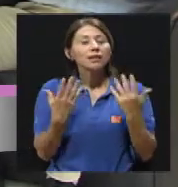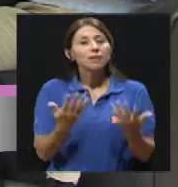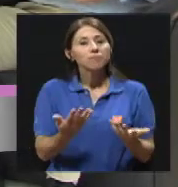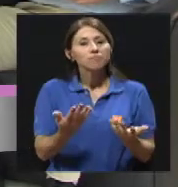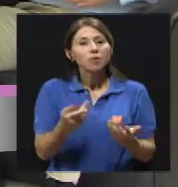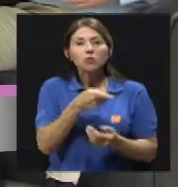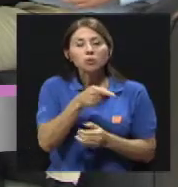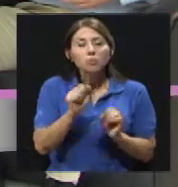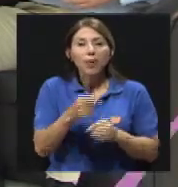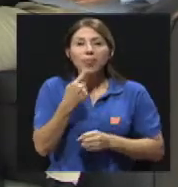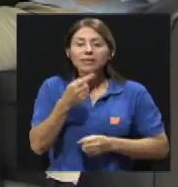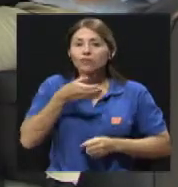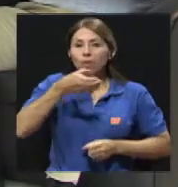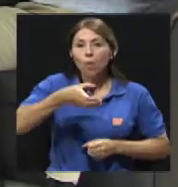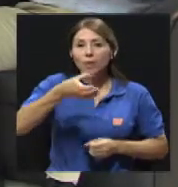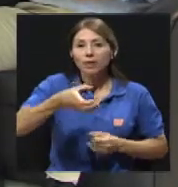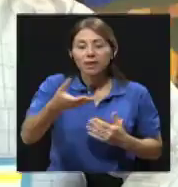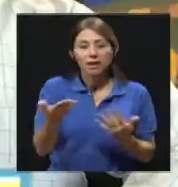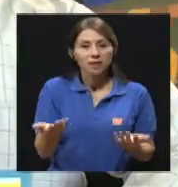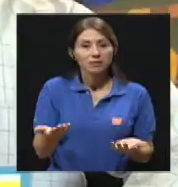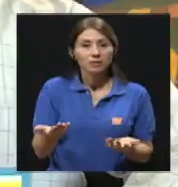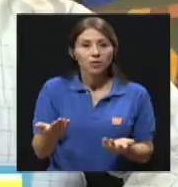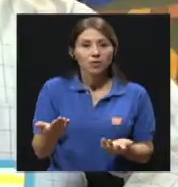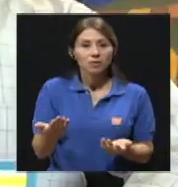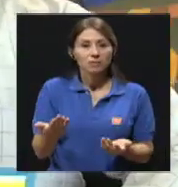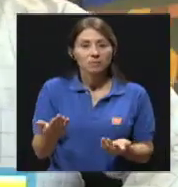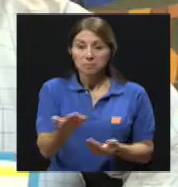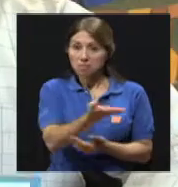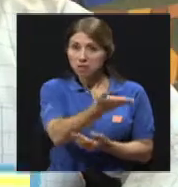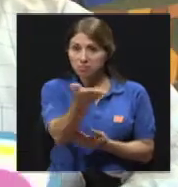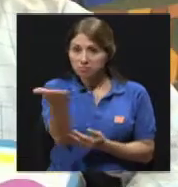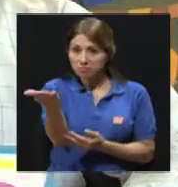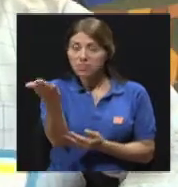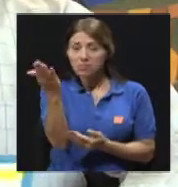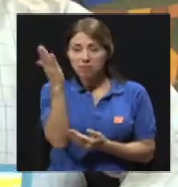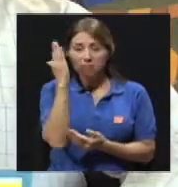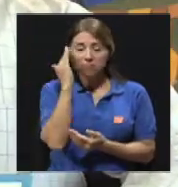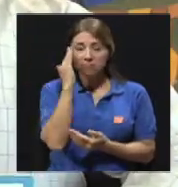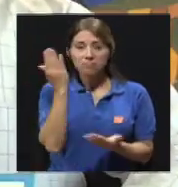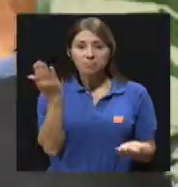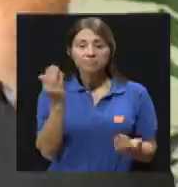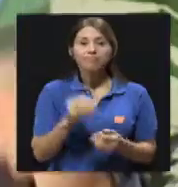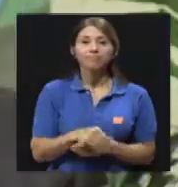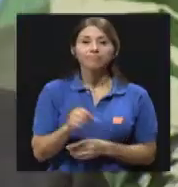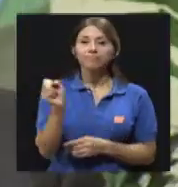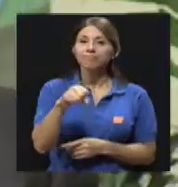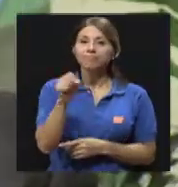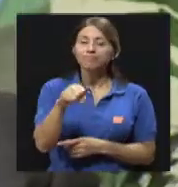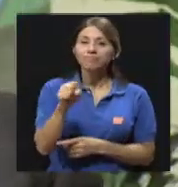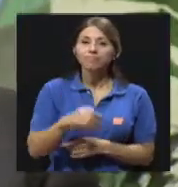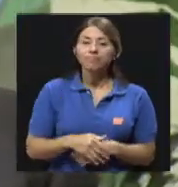algunas recomendaciones para las televidentes ya allá en sus hogares. Claro.